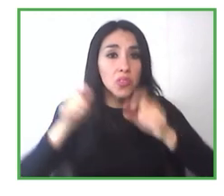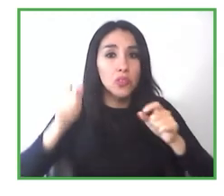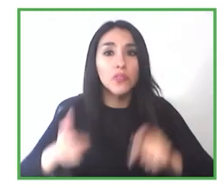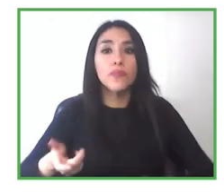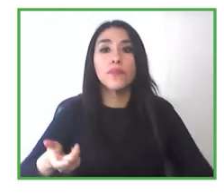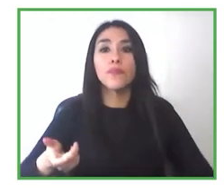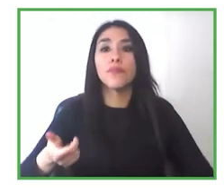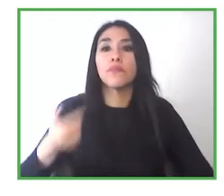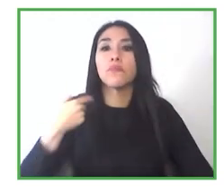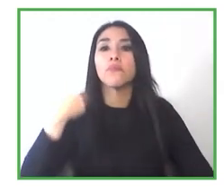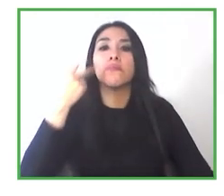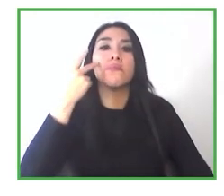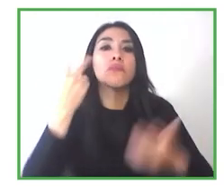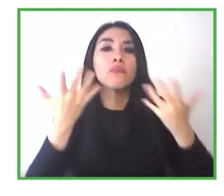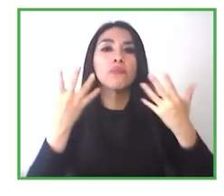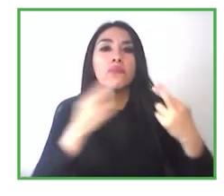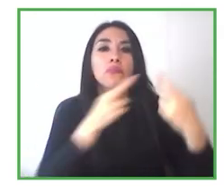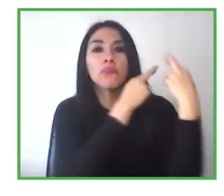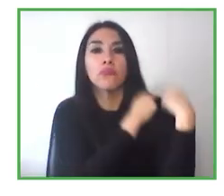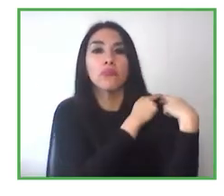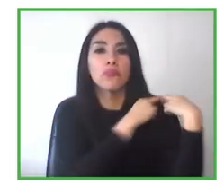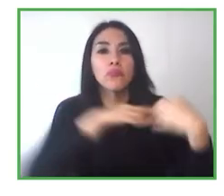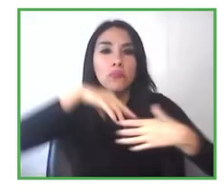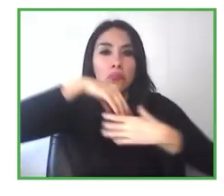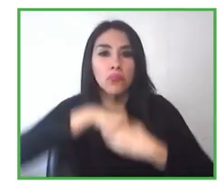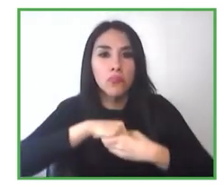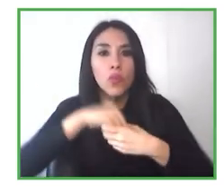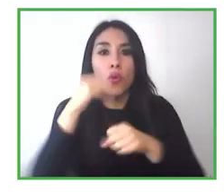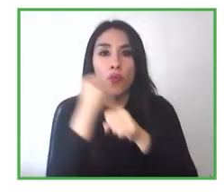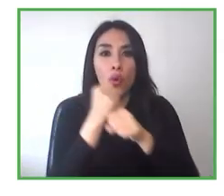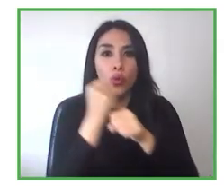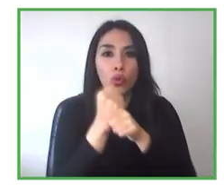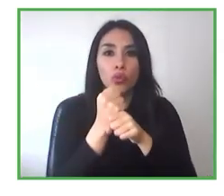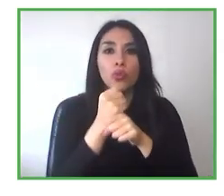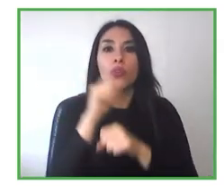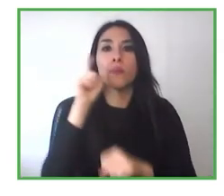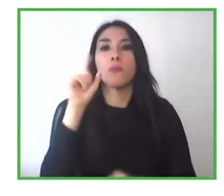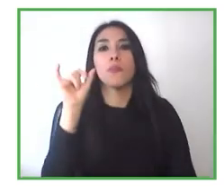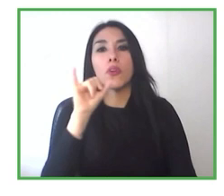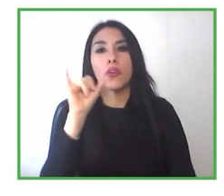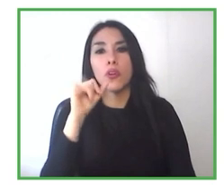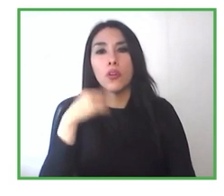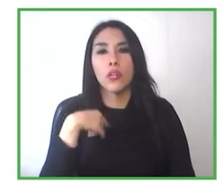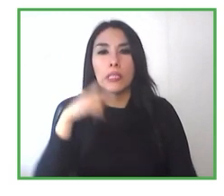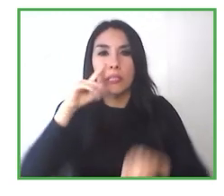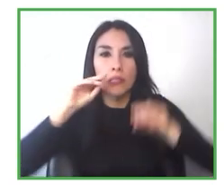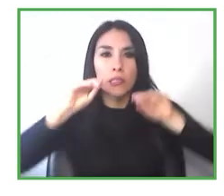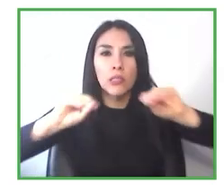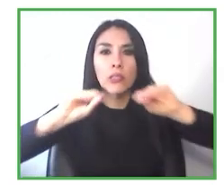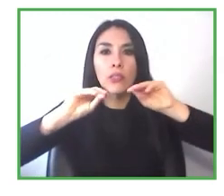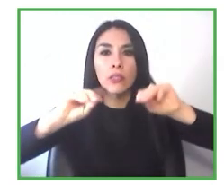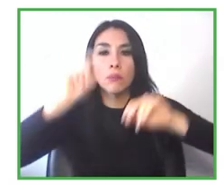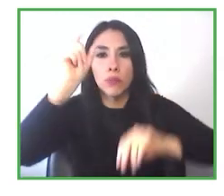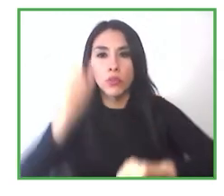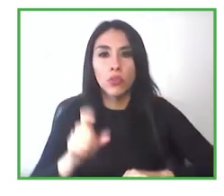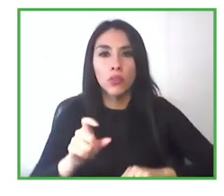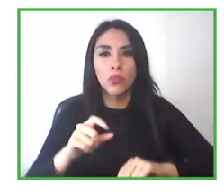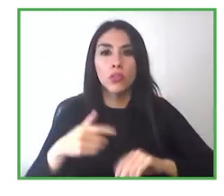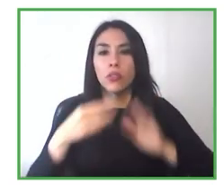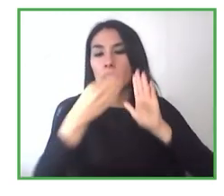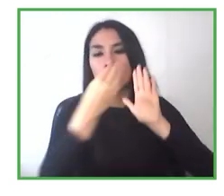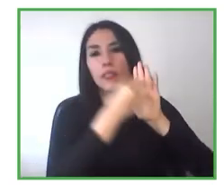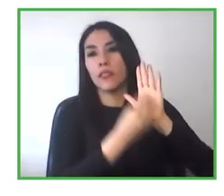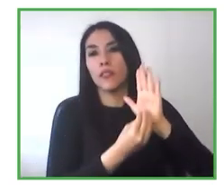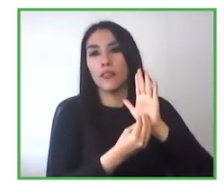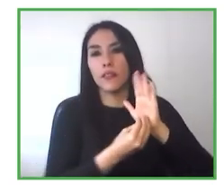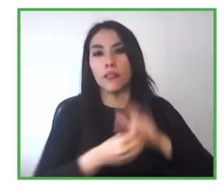el nombre, tentativo, ¿no? Pero que también, capacitemos lo que realmente, se requiere, y eso es un gran, otro de los grandes desafíos,